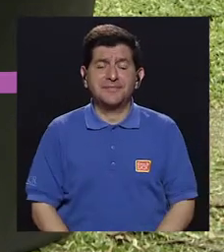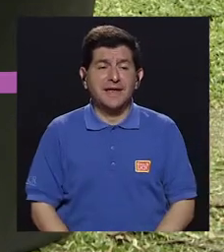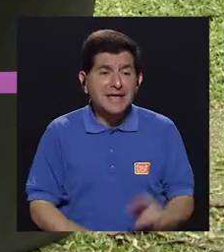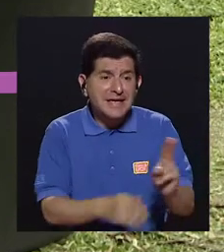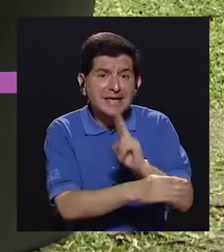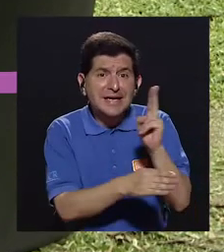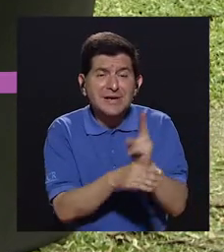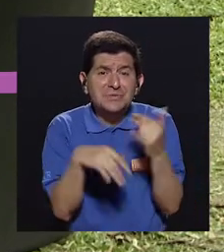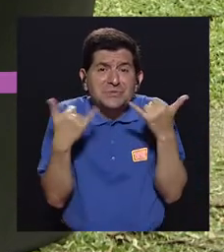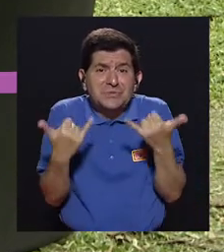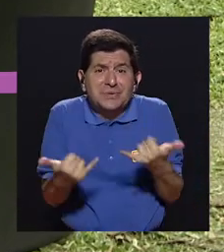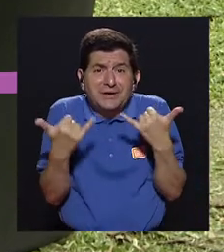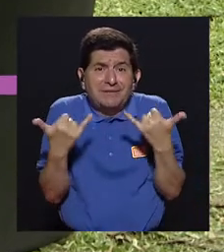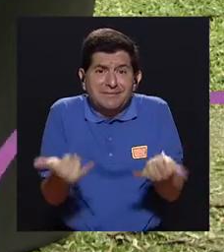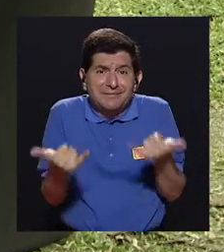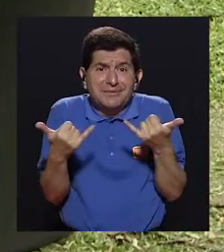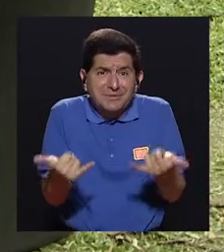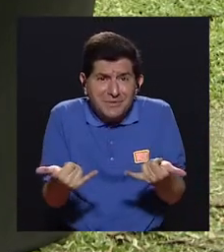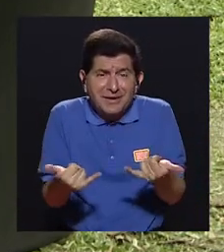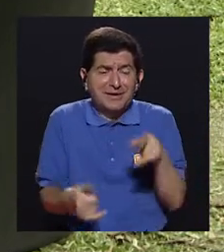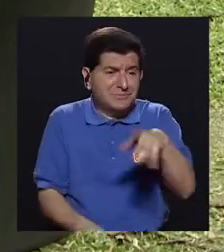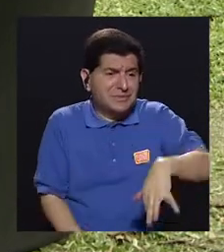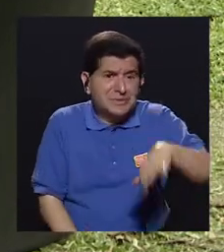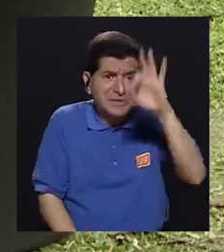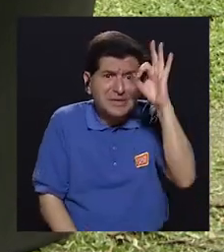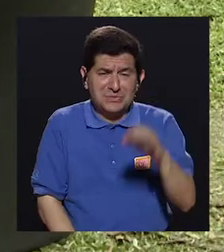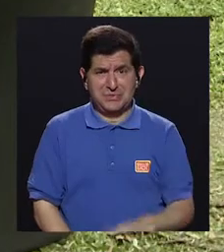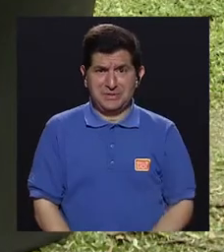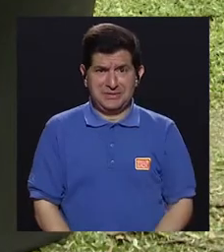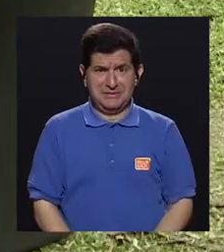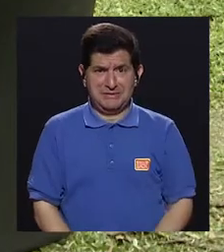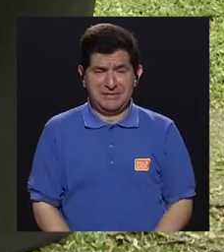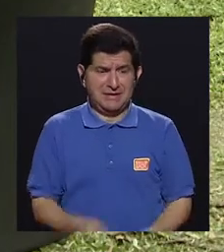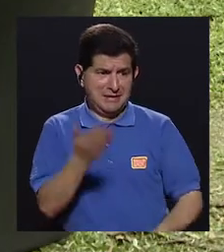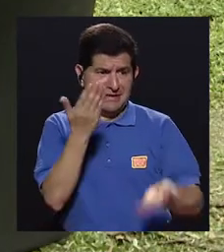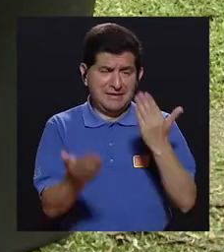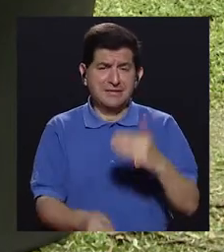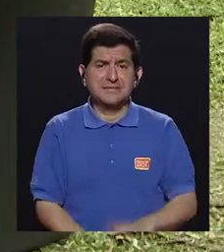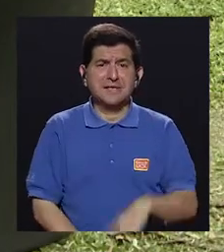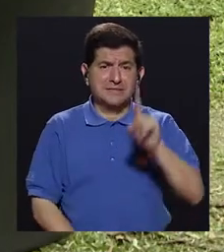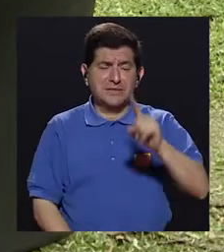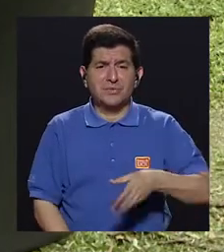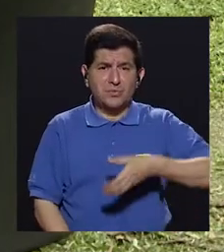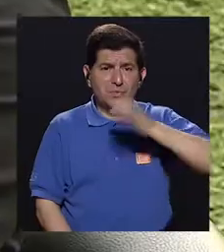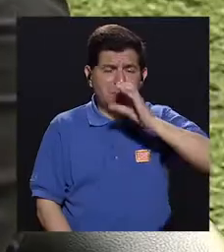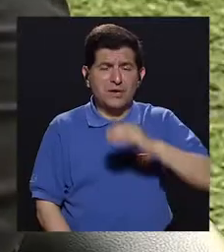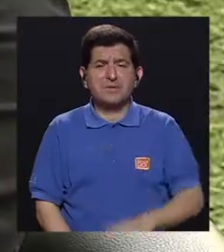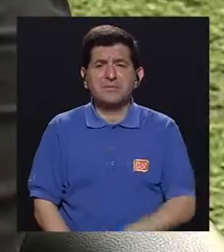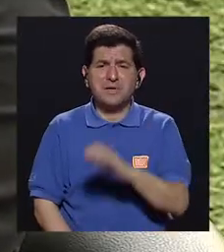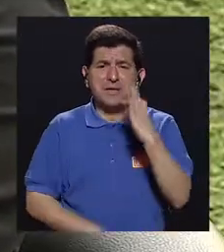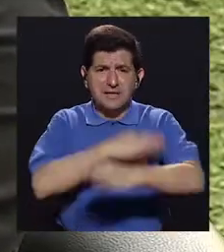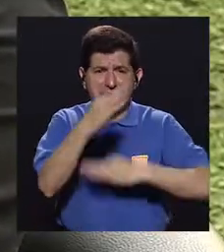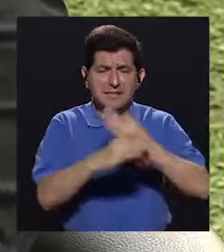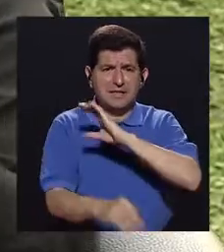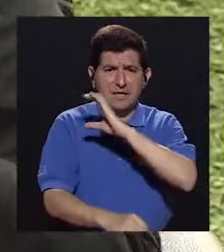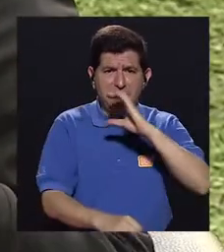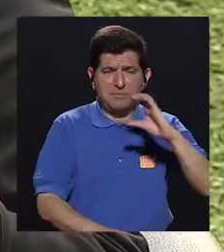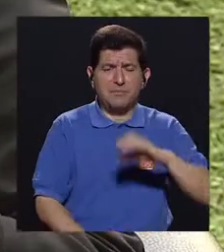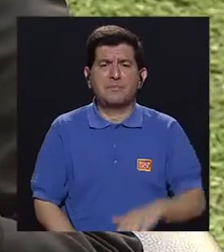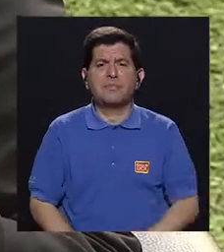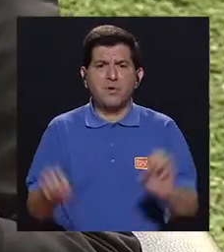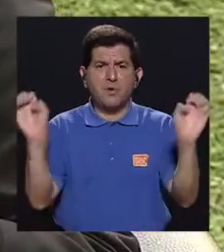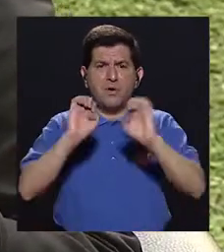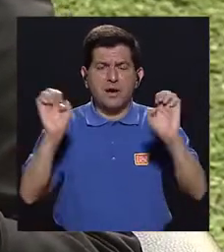el consumo actual de, usted encuentra en un pequeño o en una gaseosa, por ejemplo, la energía de